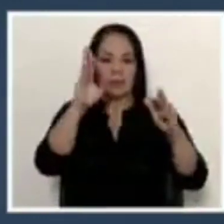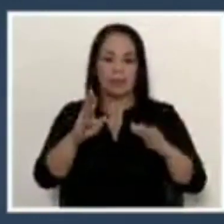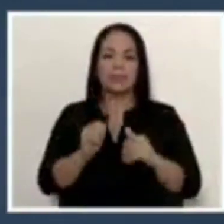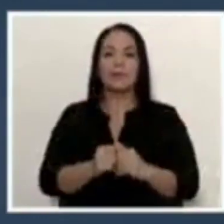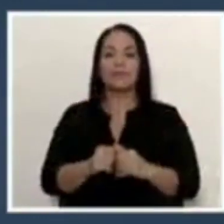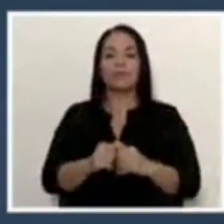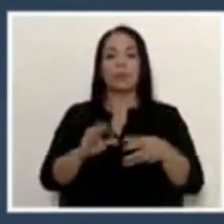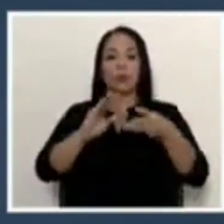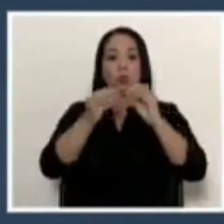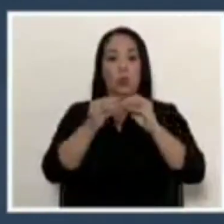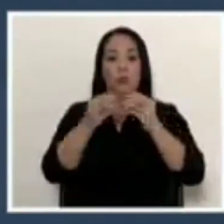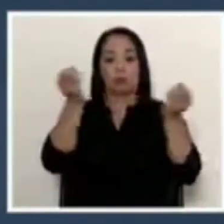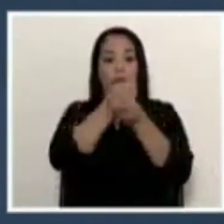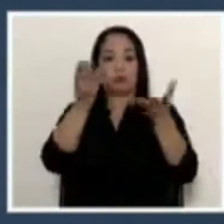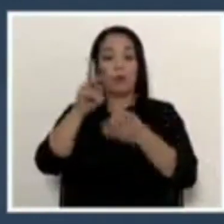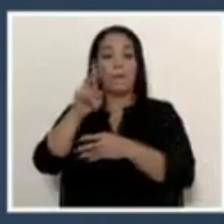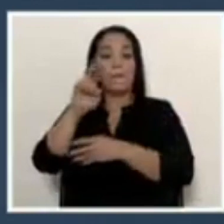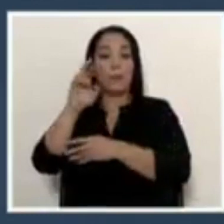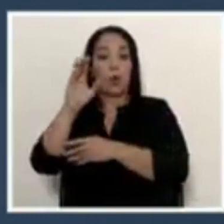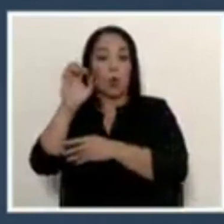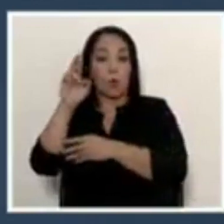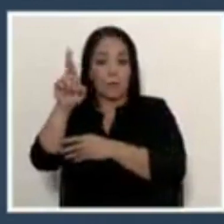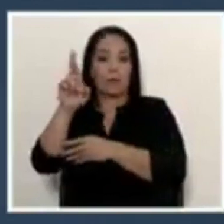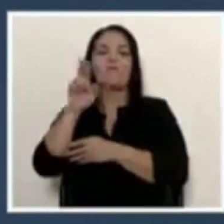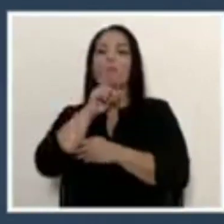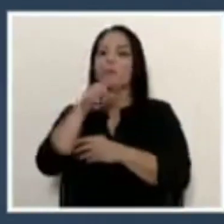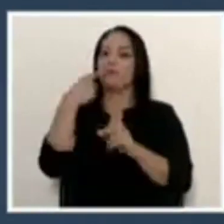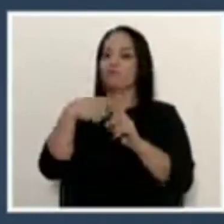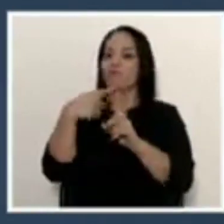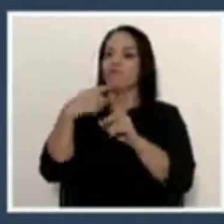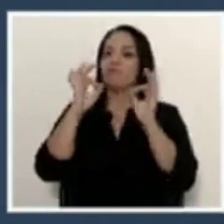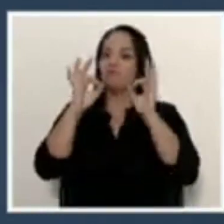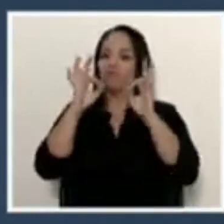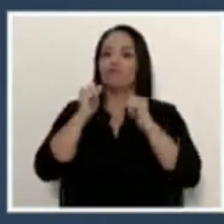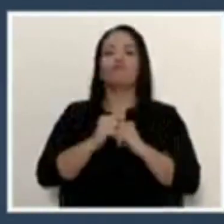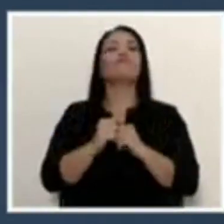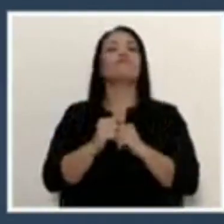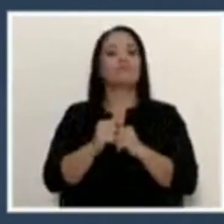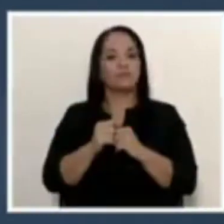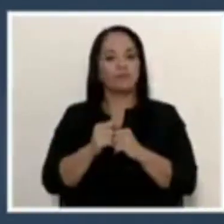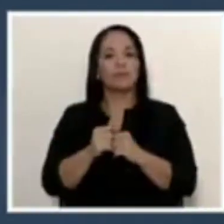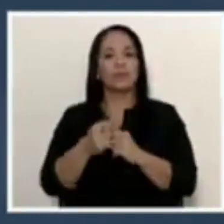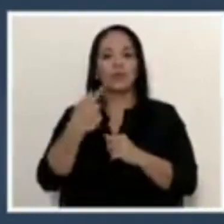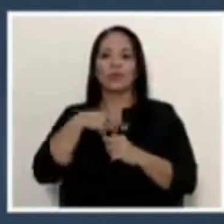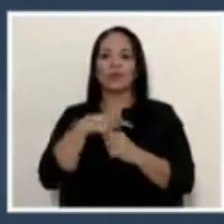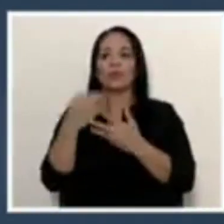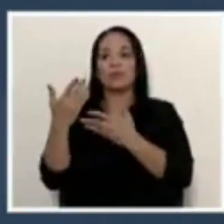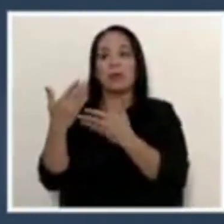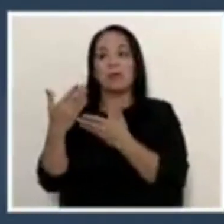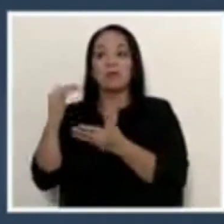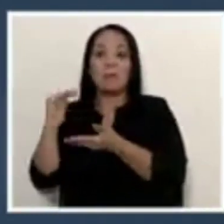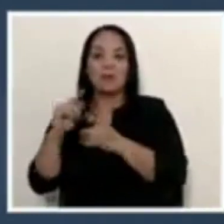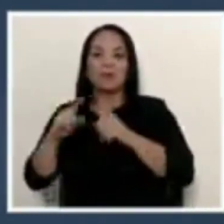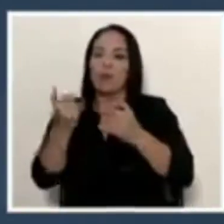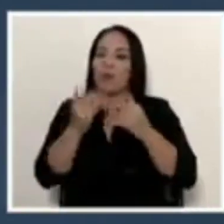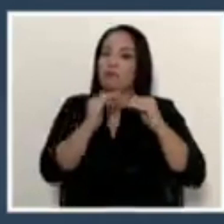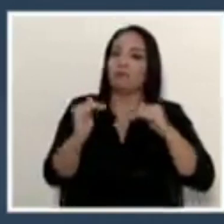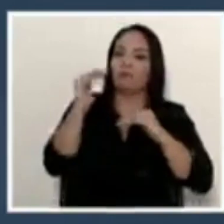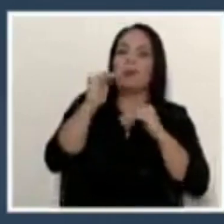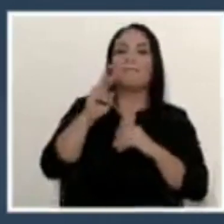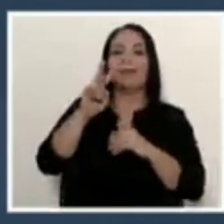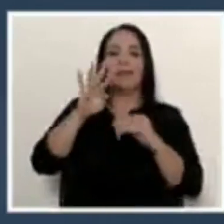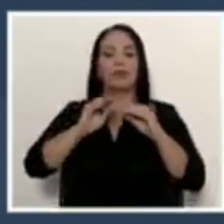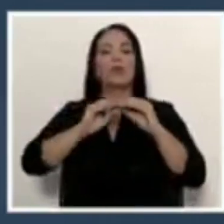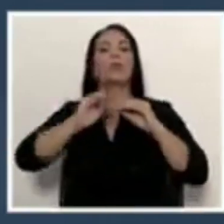ha divulgado Procomer son bastante positivas y superan por mucho nuestras expectativas. con un 24